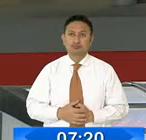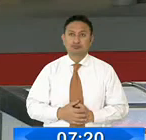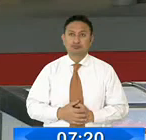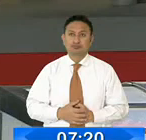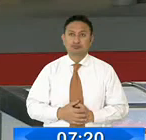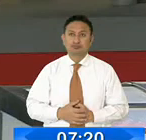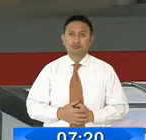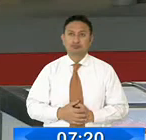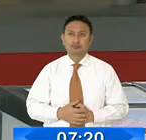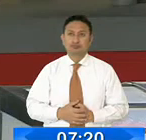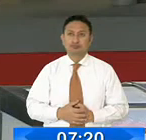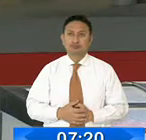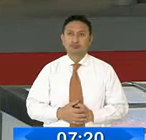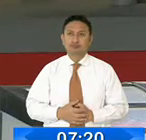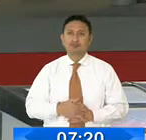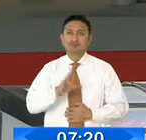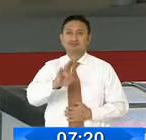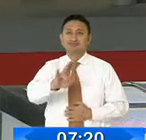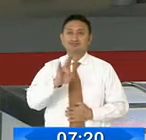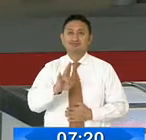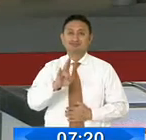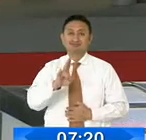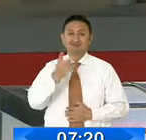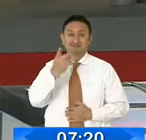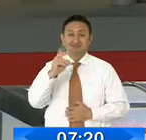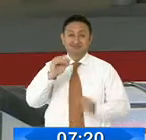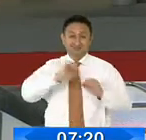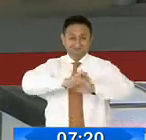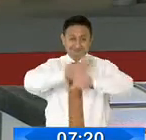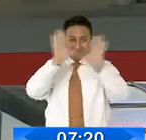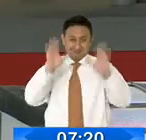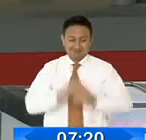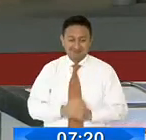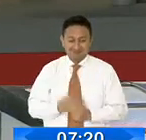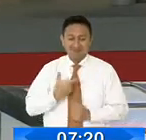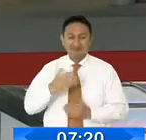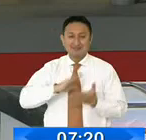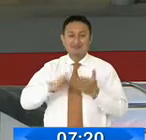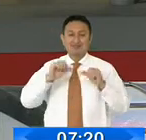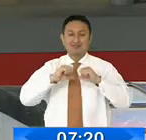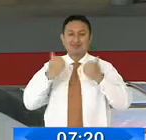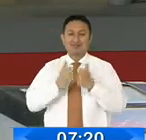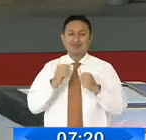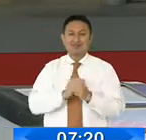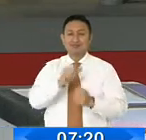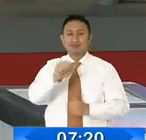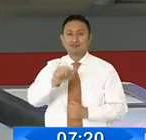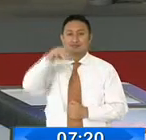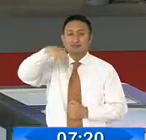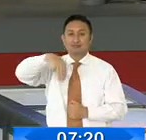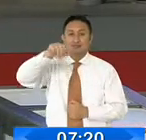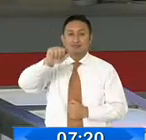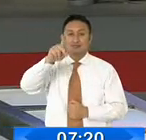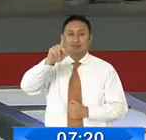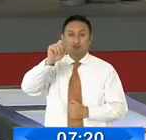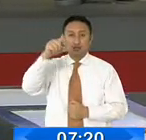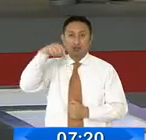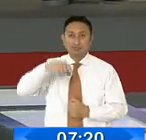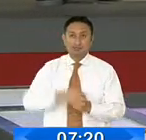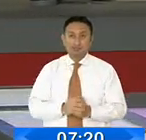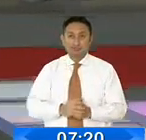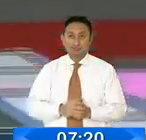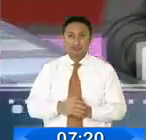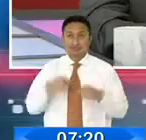Diecisiete veinte, siete veinte en la mañana, es tiempo de dar la bienvenida a la asambleísta Amapola Naranjo, asambleísta desde el estudio